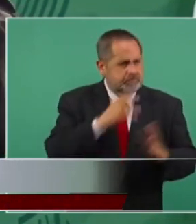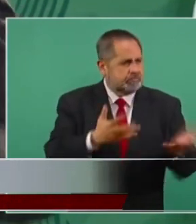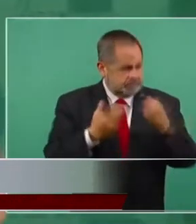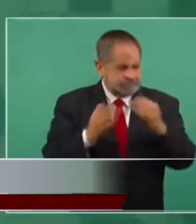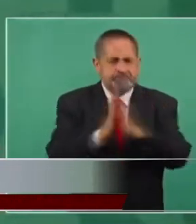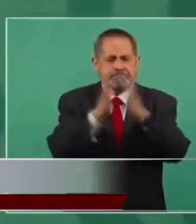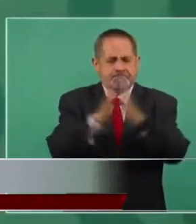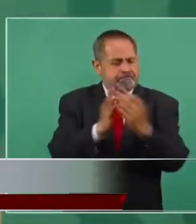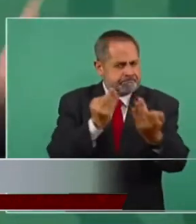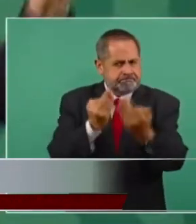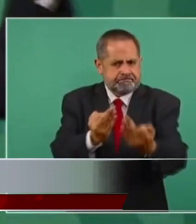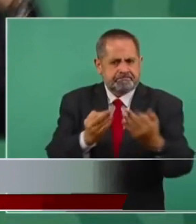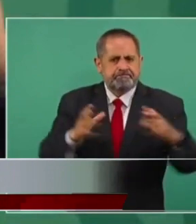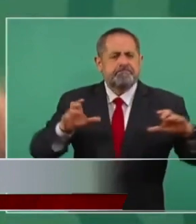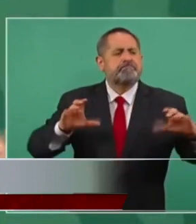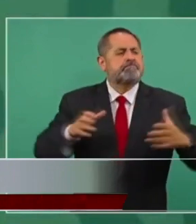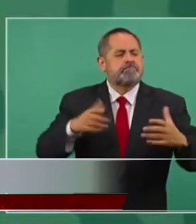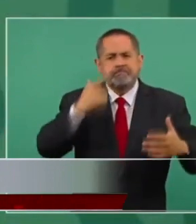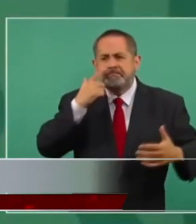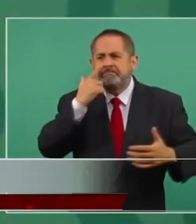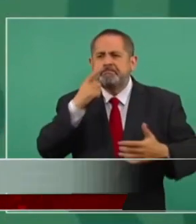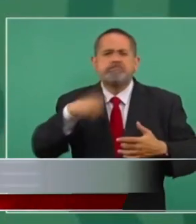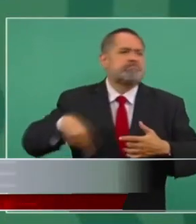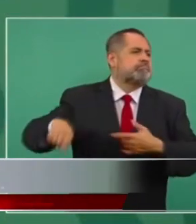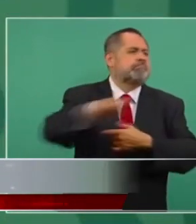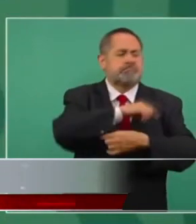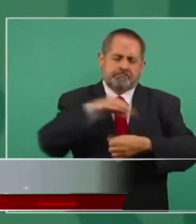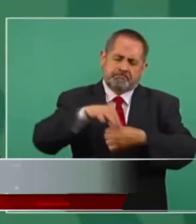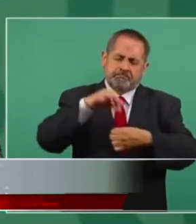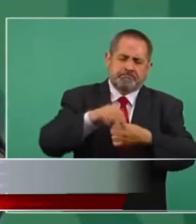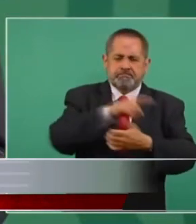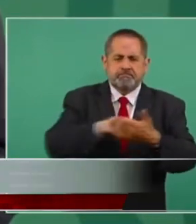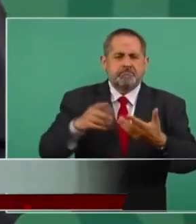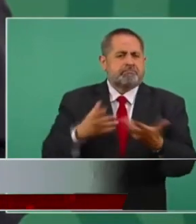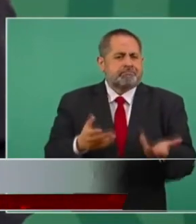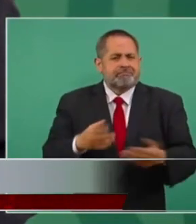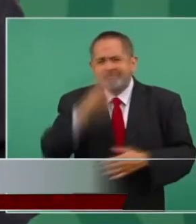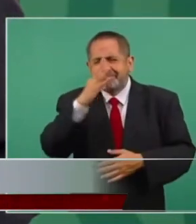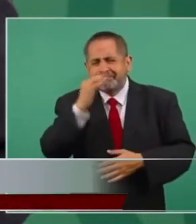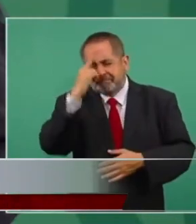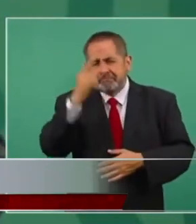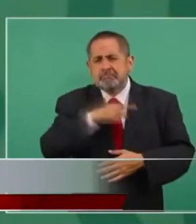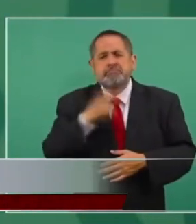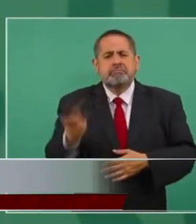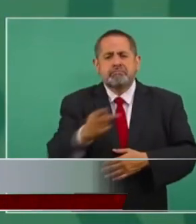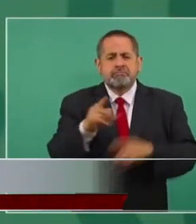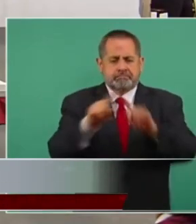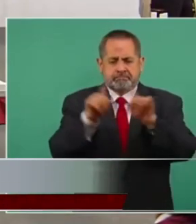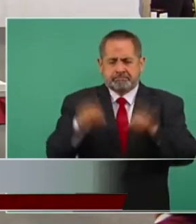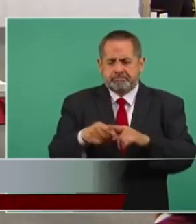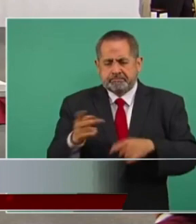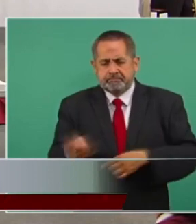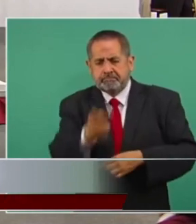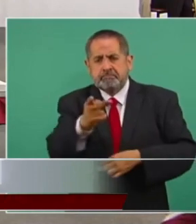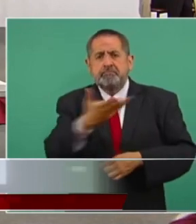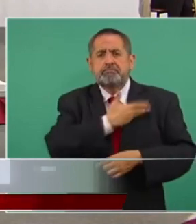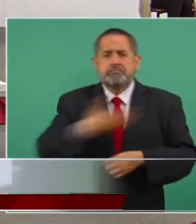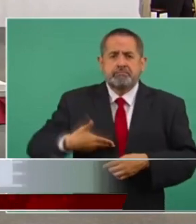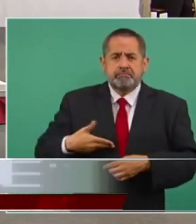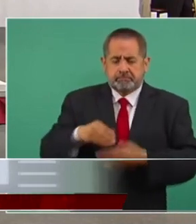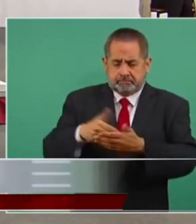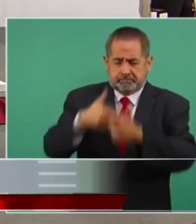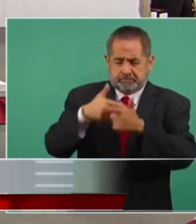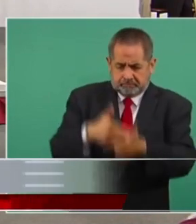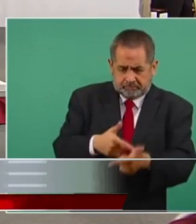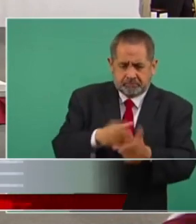participan en la revocación del mandato? ahí se le va a preguntar a la gente ¿quieres que siga el presidente o que se vaya?